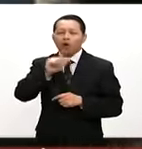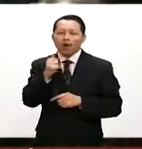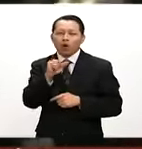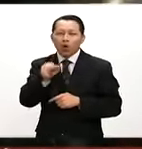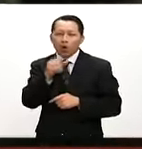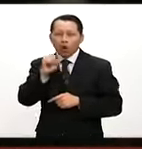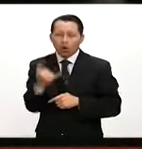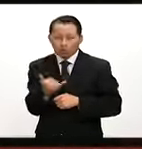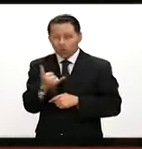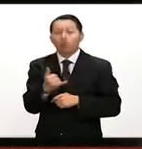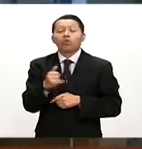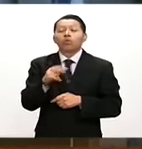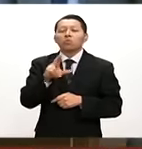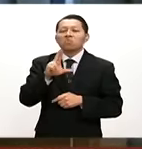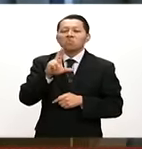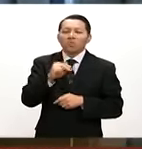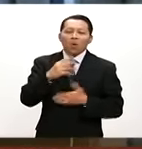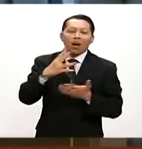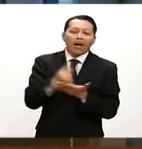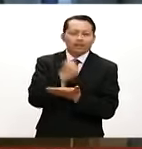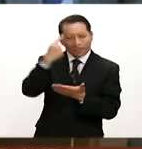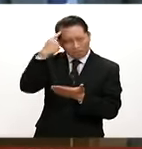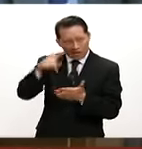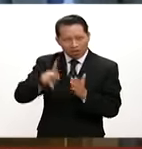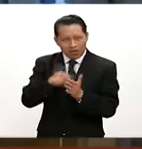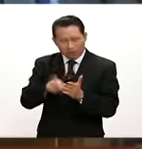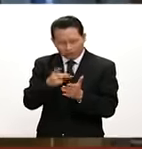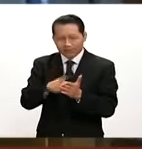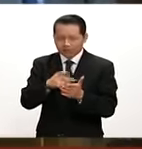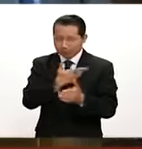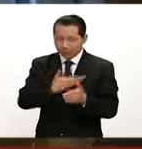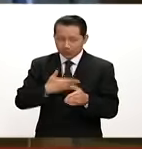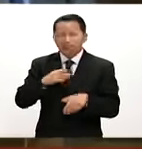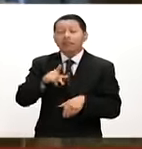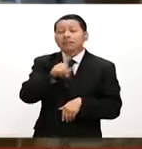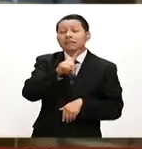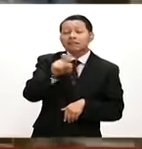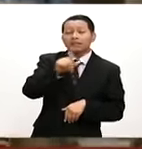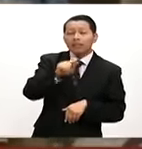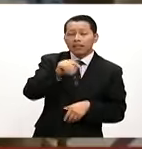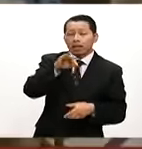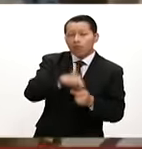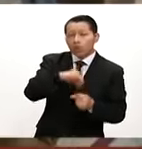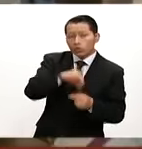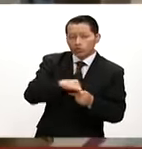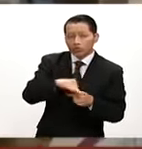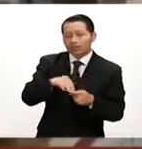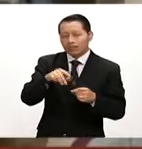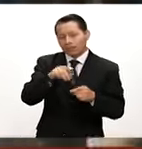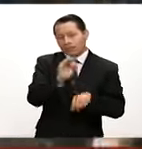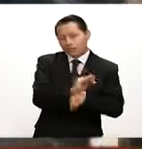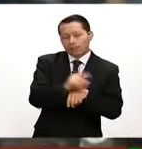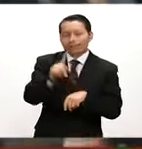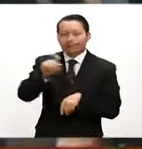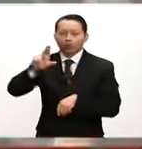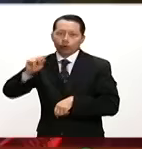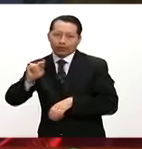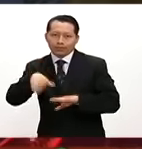su gobierno. Fue rechazado luego de conseguir 170 votos en favor y 180 en contra.